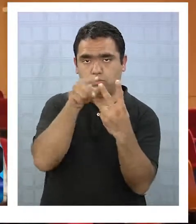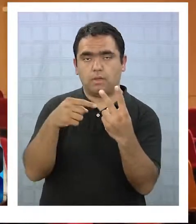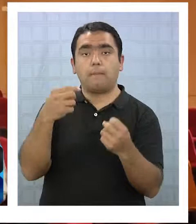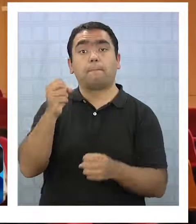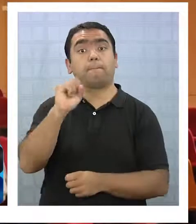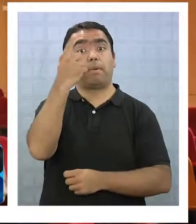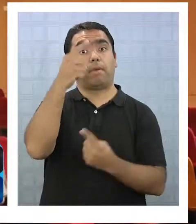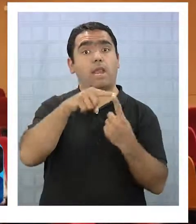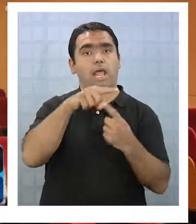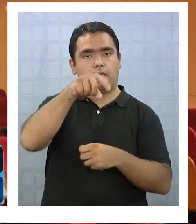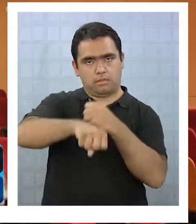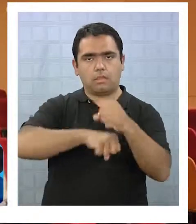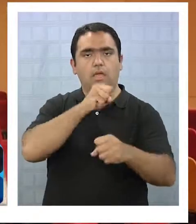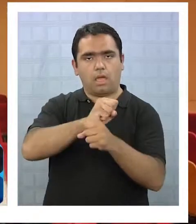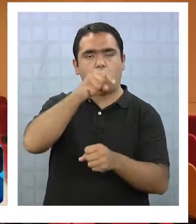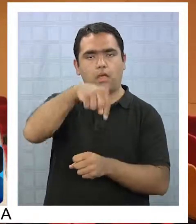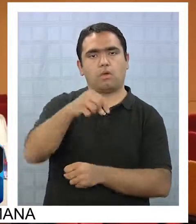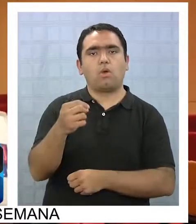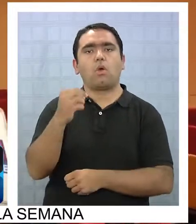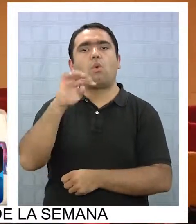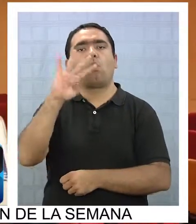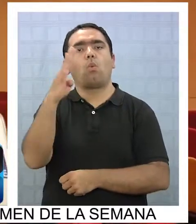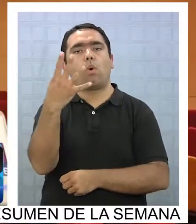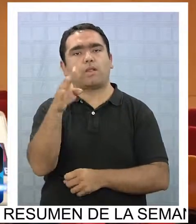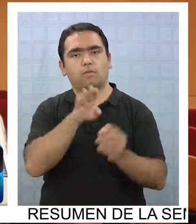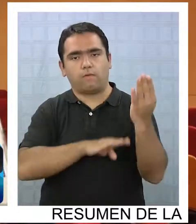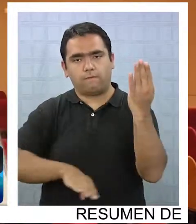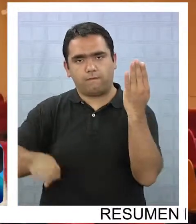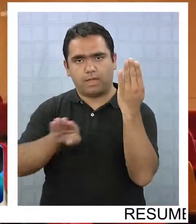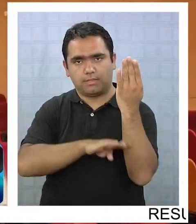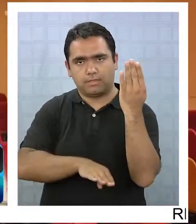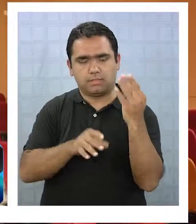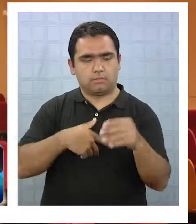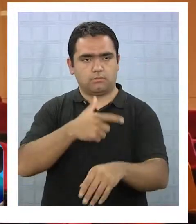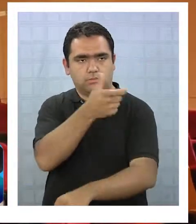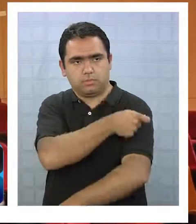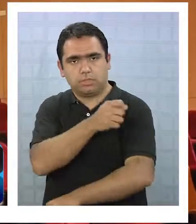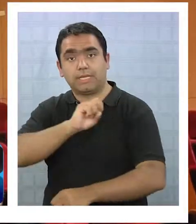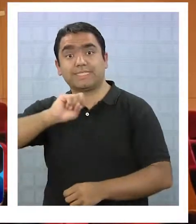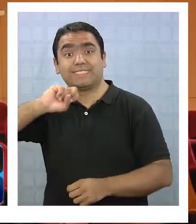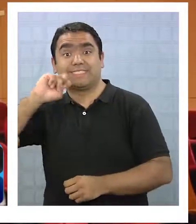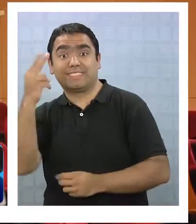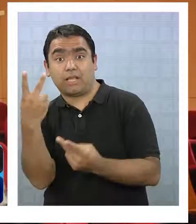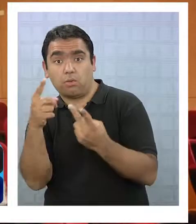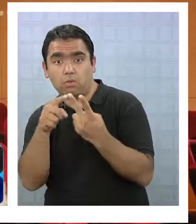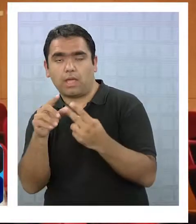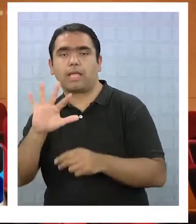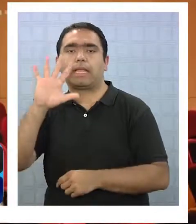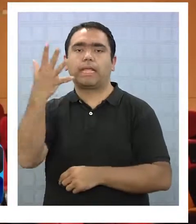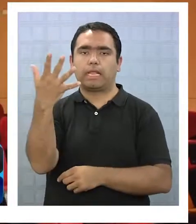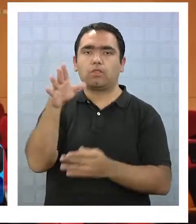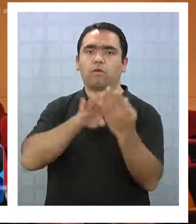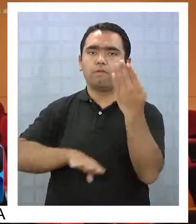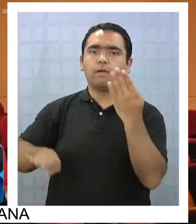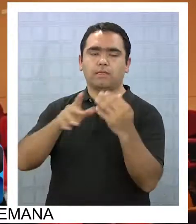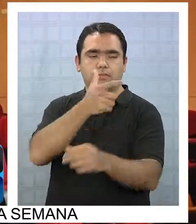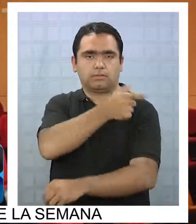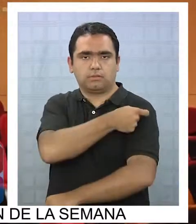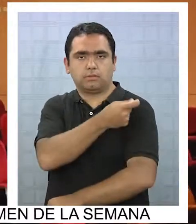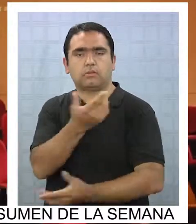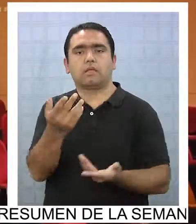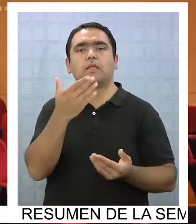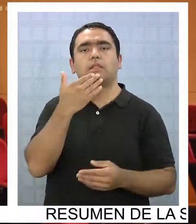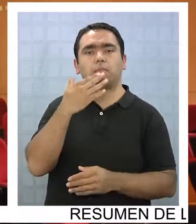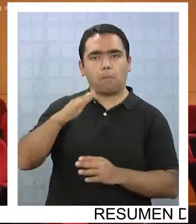año a las alumnas de cuarto básico y la segunda dosis cuando ya estén en quinto básico. Y se va a seguir así también en los